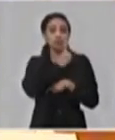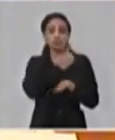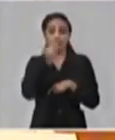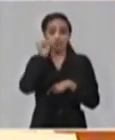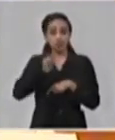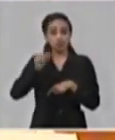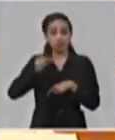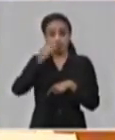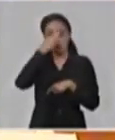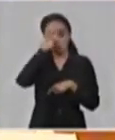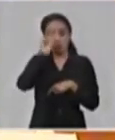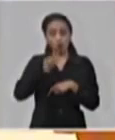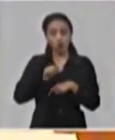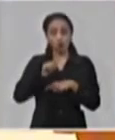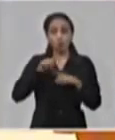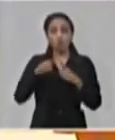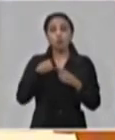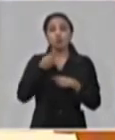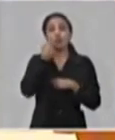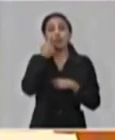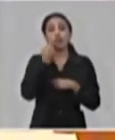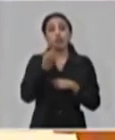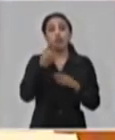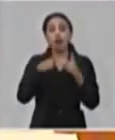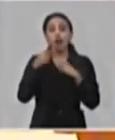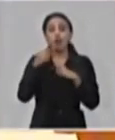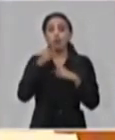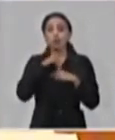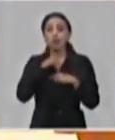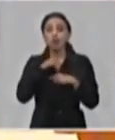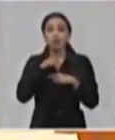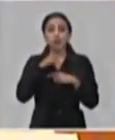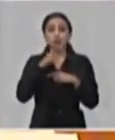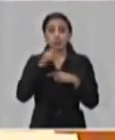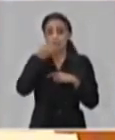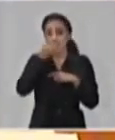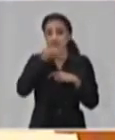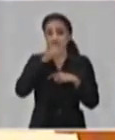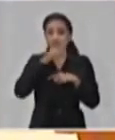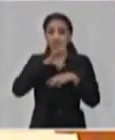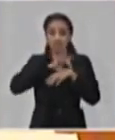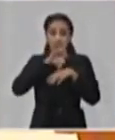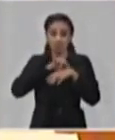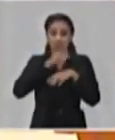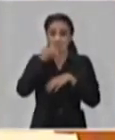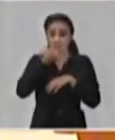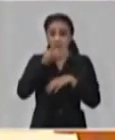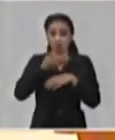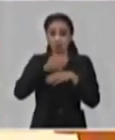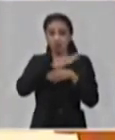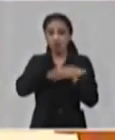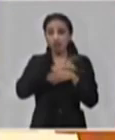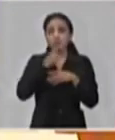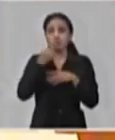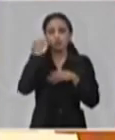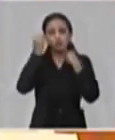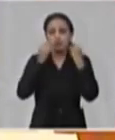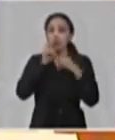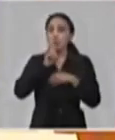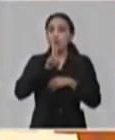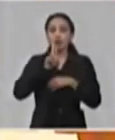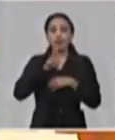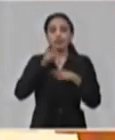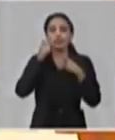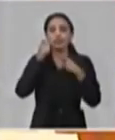Por lo que al apreciarse algunos de estos síntomas que aquí se han explicado, creo que de manera urgente